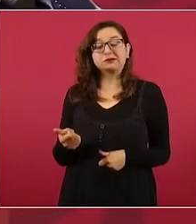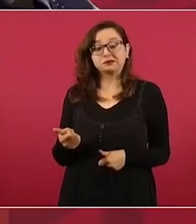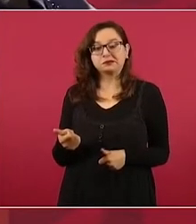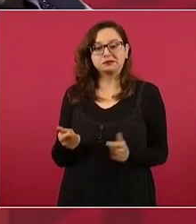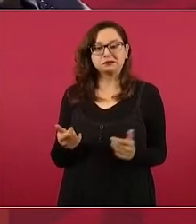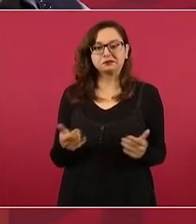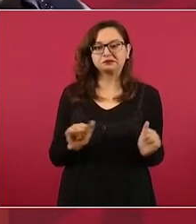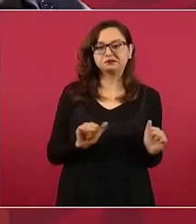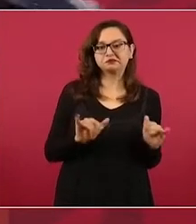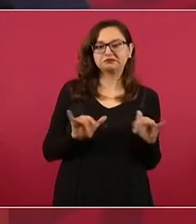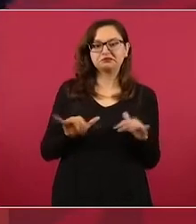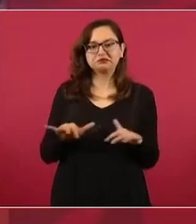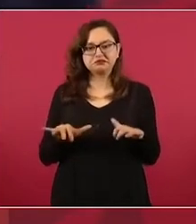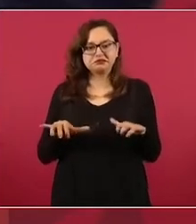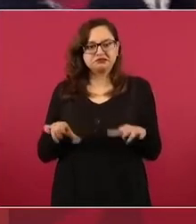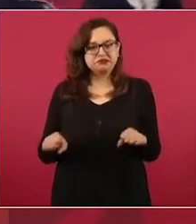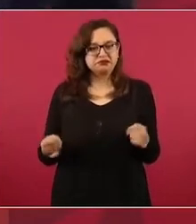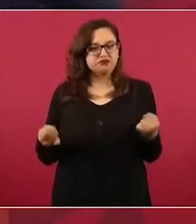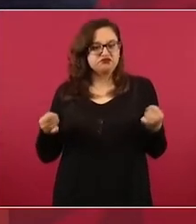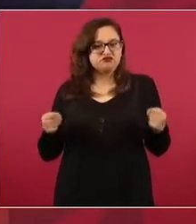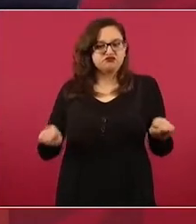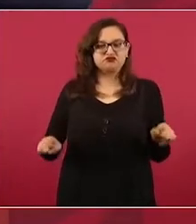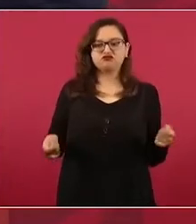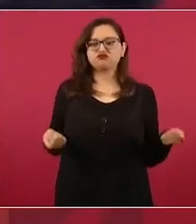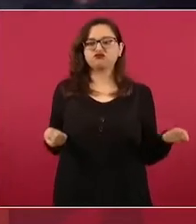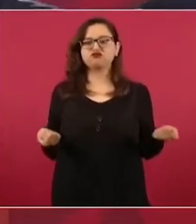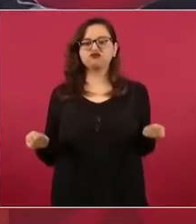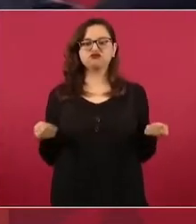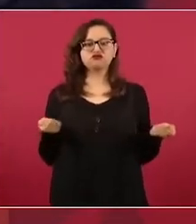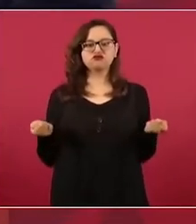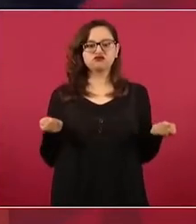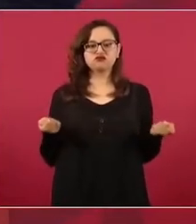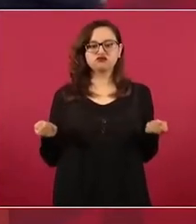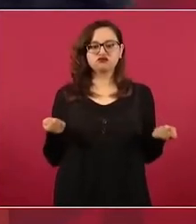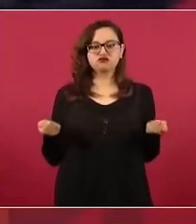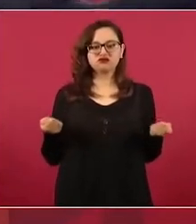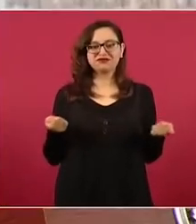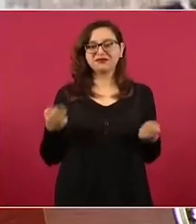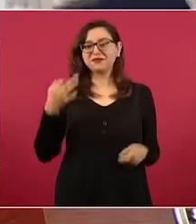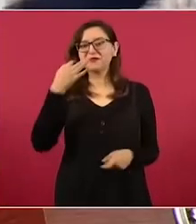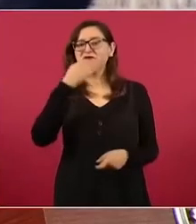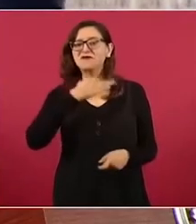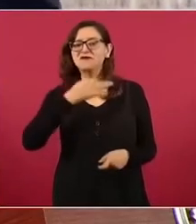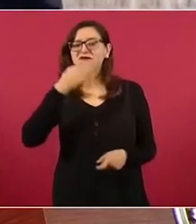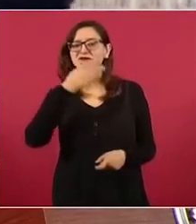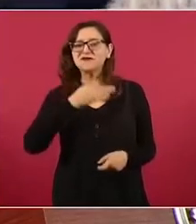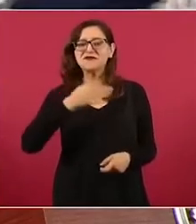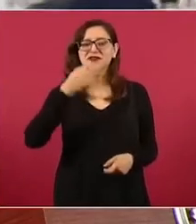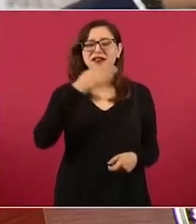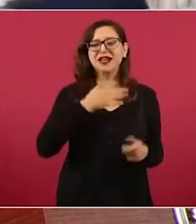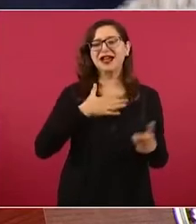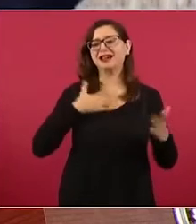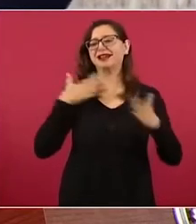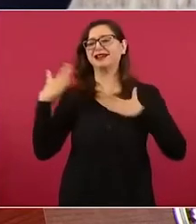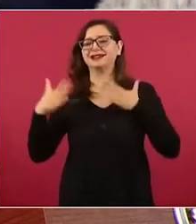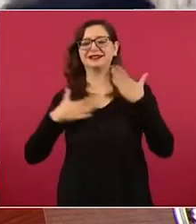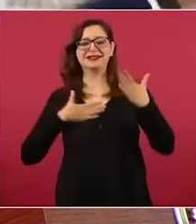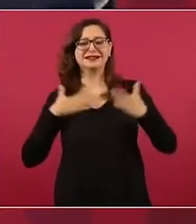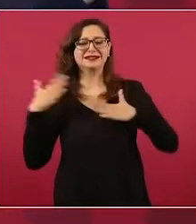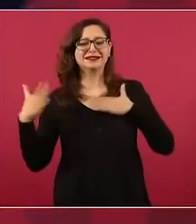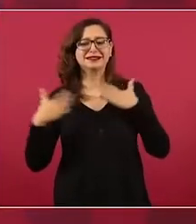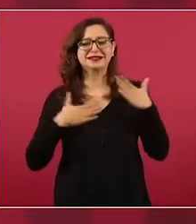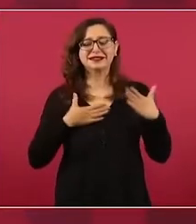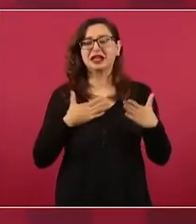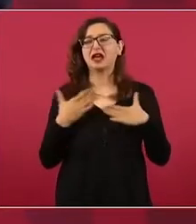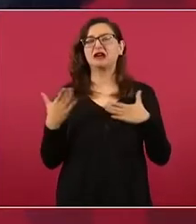y festinaron y pintaron las paredes con